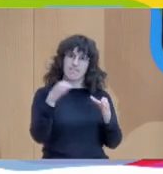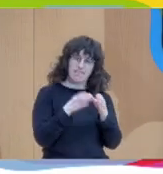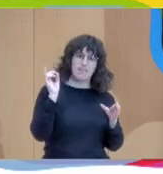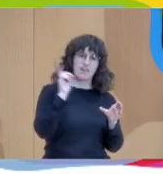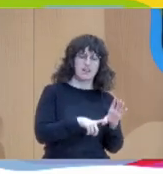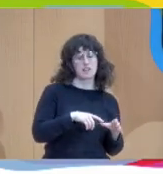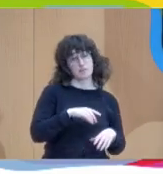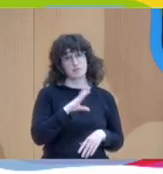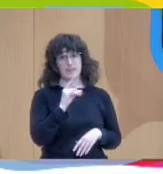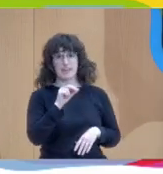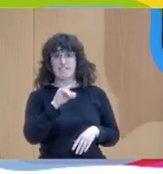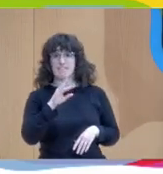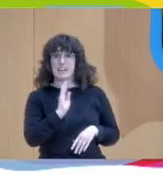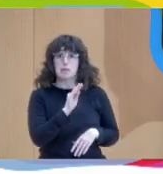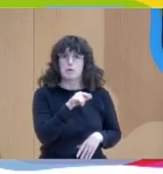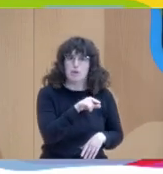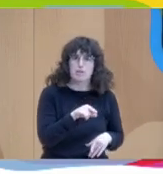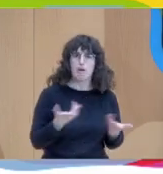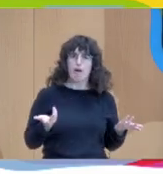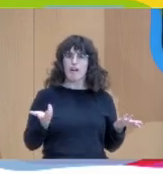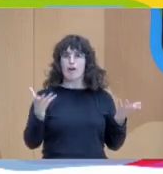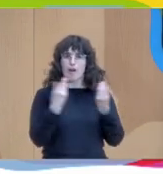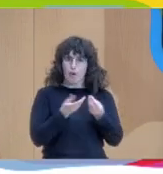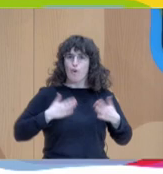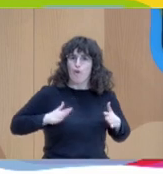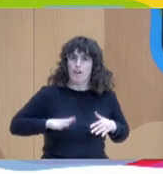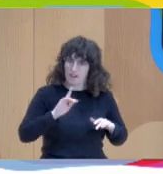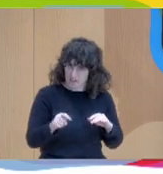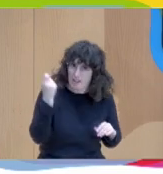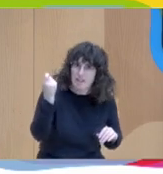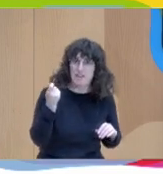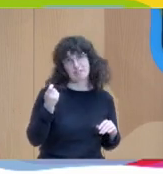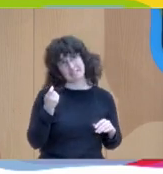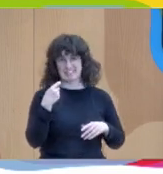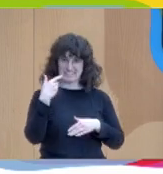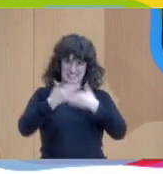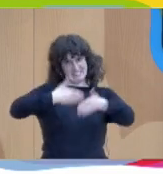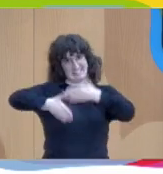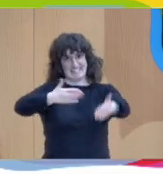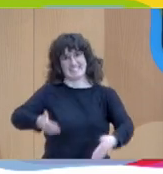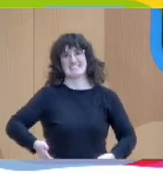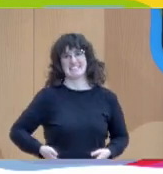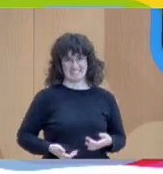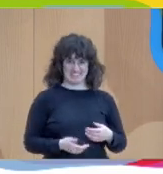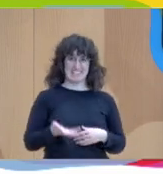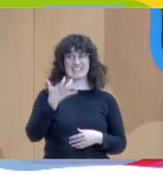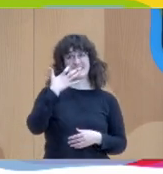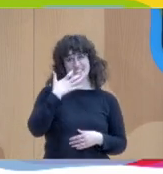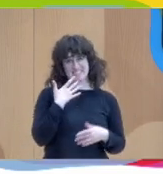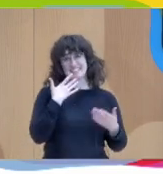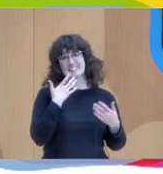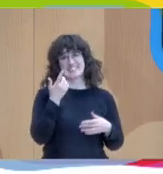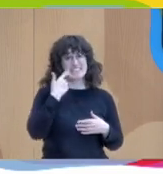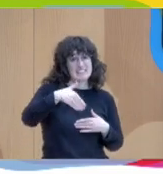David, la pregunta ¿te ha funcionado con tus hijas? Ahí vamos Ahí vamos Si eso luego te llamo ¿no? O no me has contestado